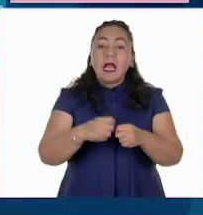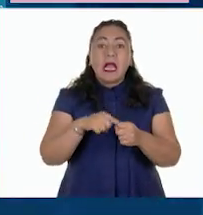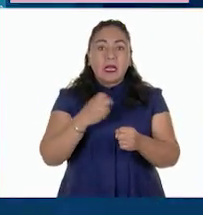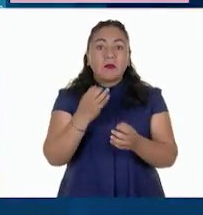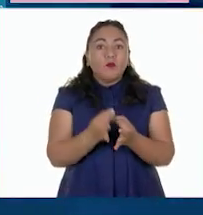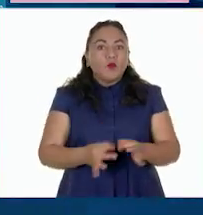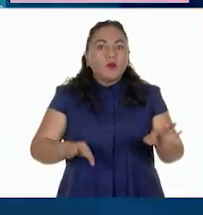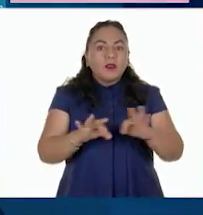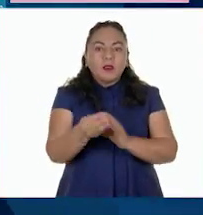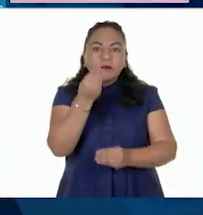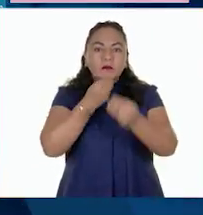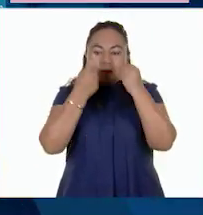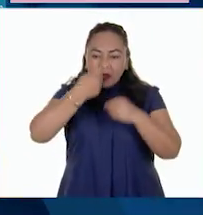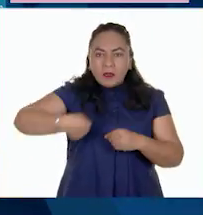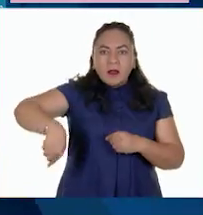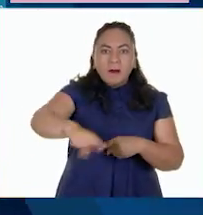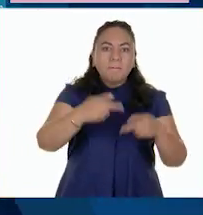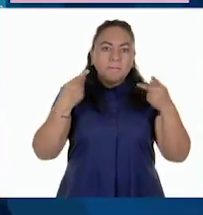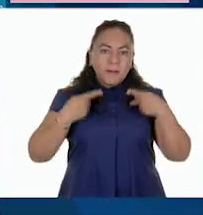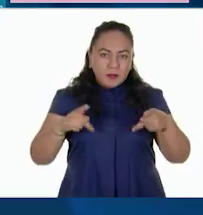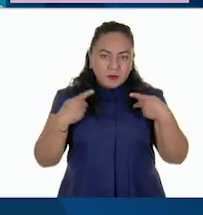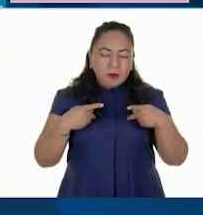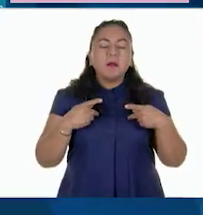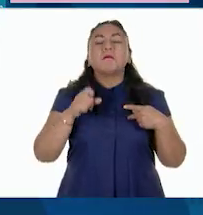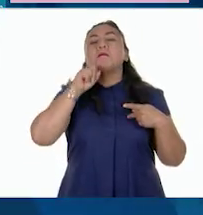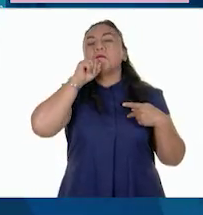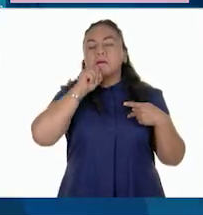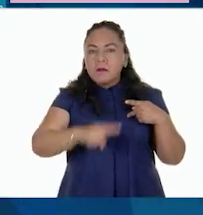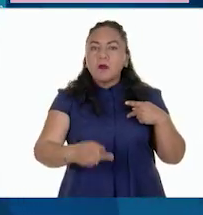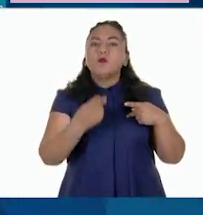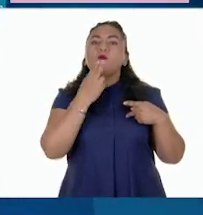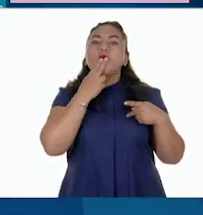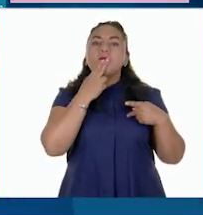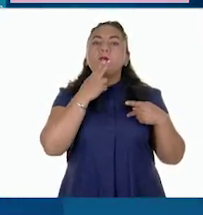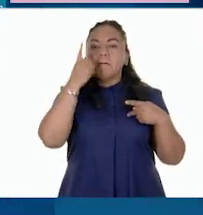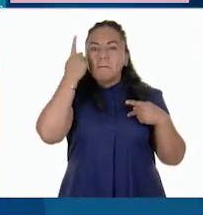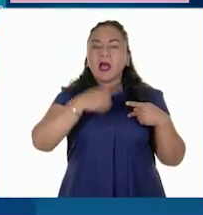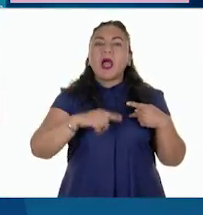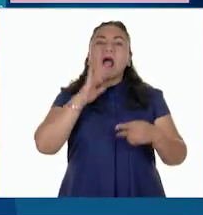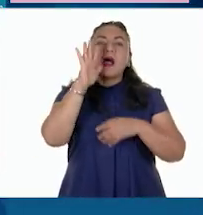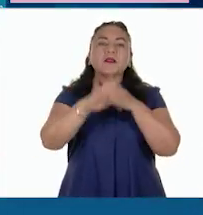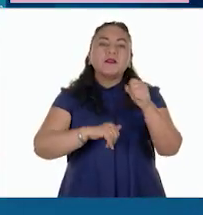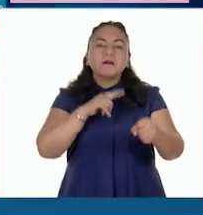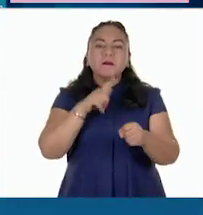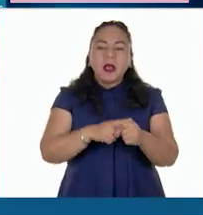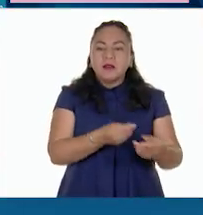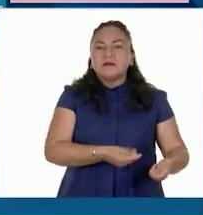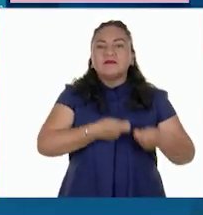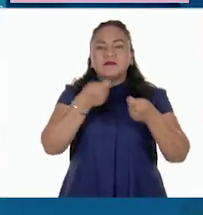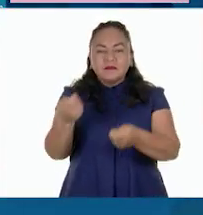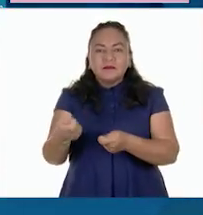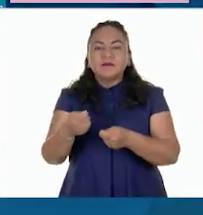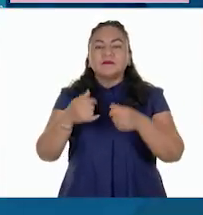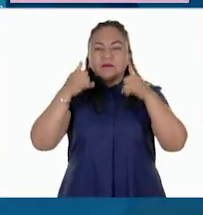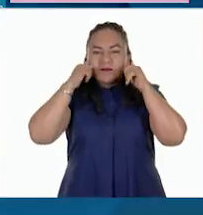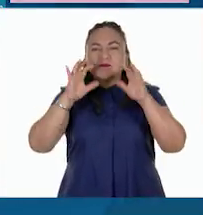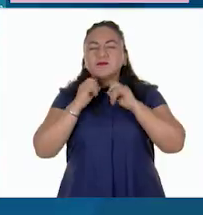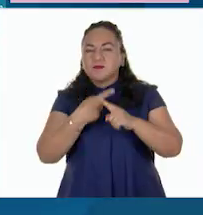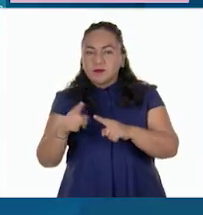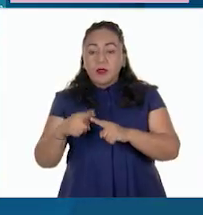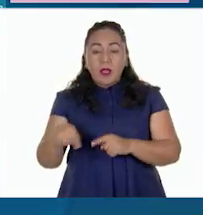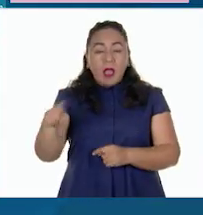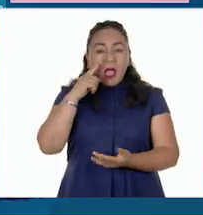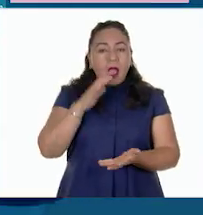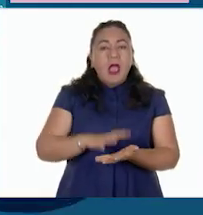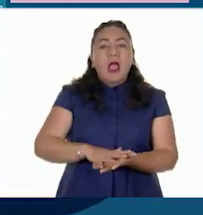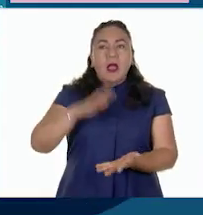alimento para consumo humano y también se utiliza como alimento para el ganado. Los bancos de peces de mayor importancia